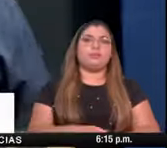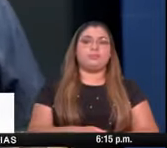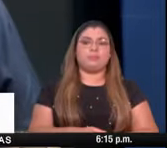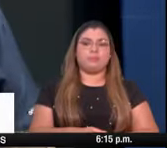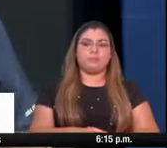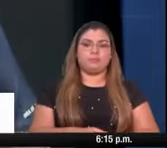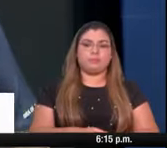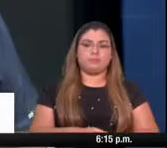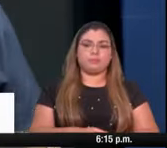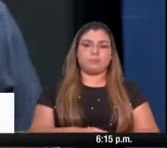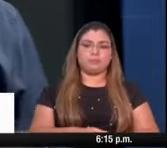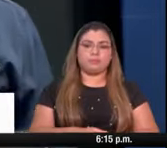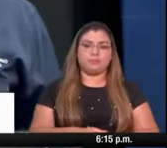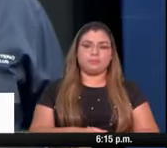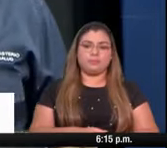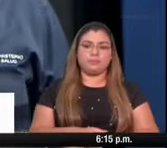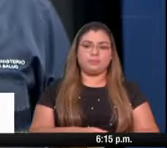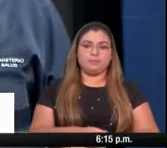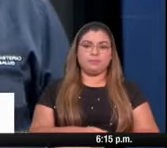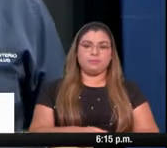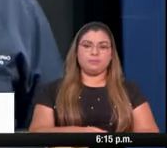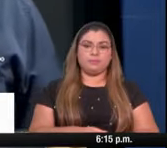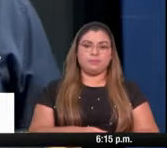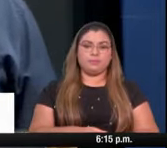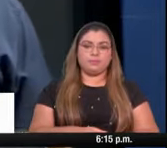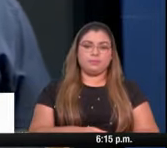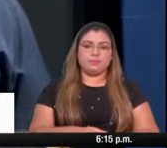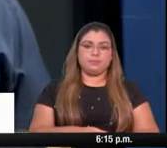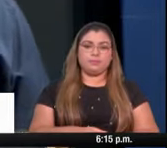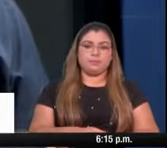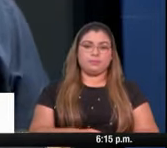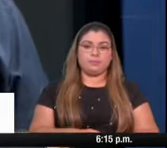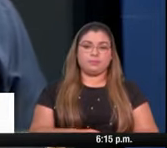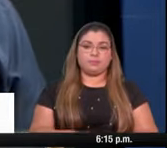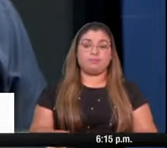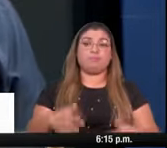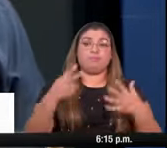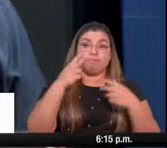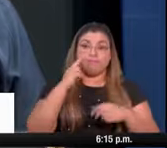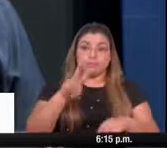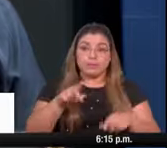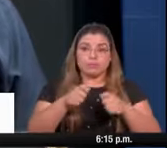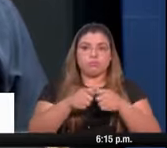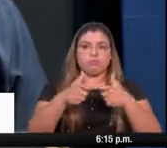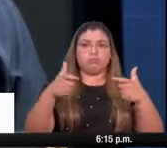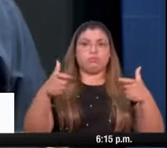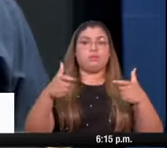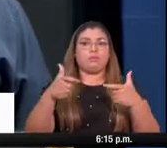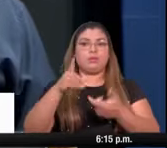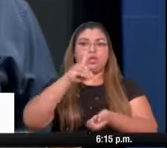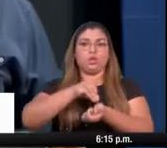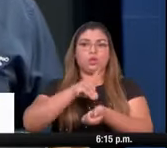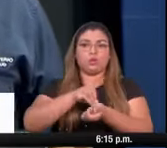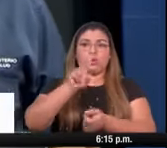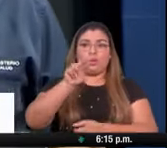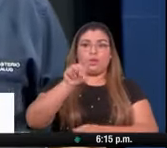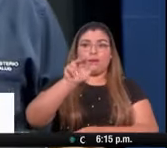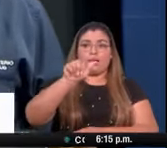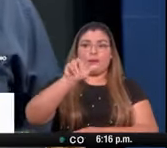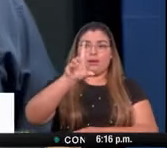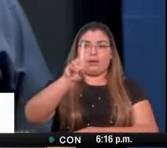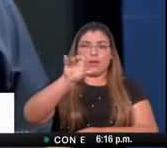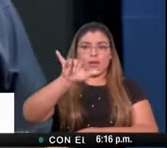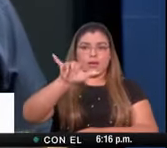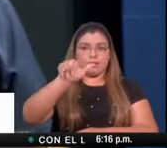Así es, doctora Moreno. Ante este inminente aumento, la doctora Naya Porcel